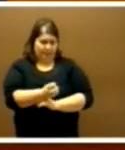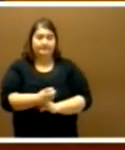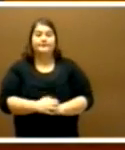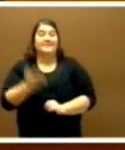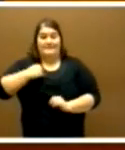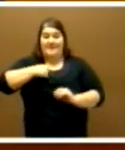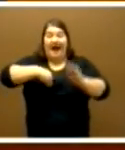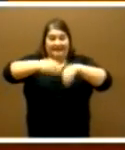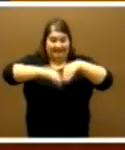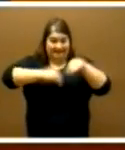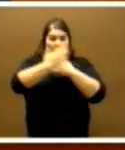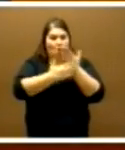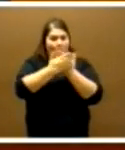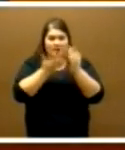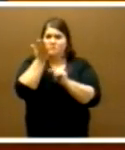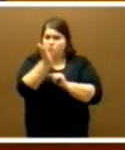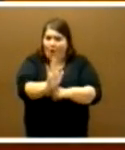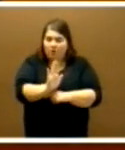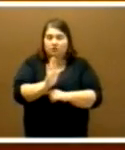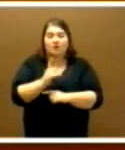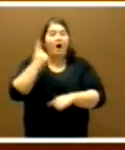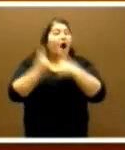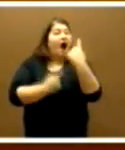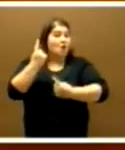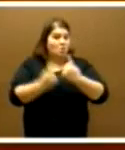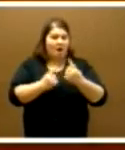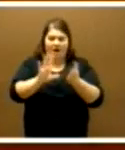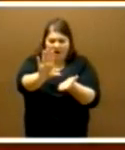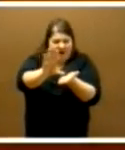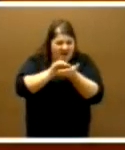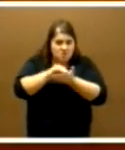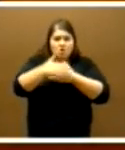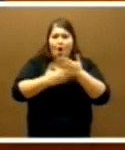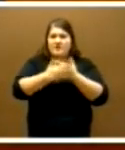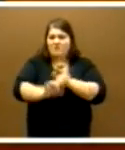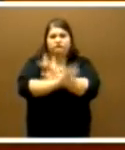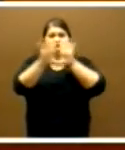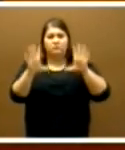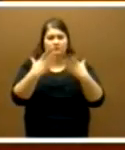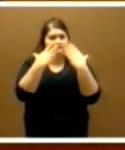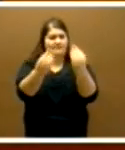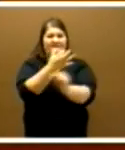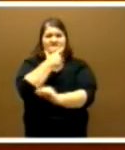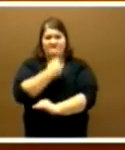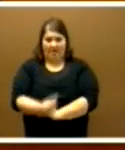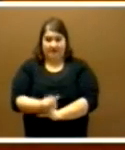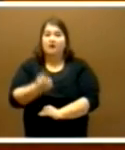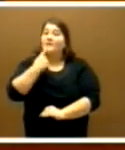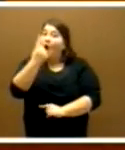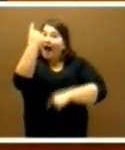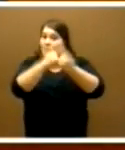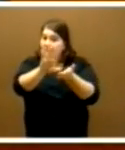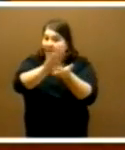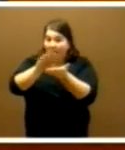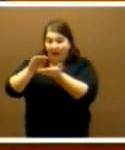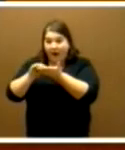presentado el Gobierno recoge alguna de ellas perfectamente, de una manera clara, concisa y comprensible. Y dijo, recoge algunas,